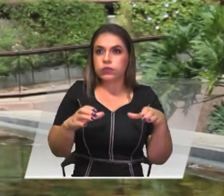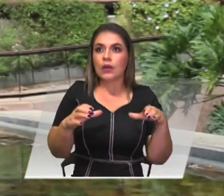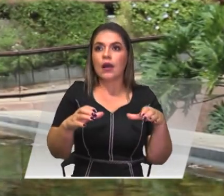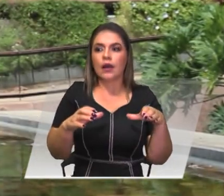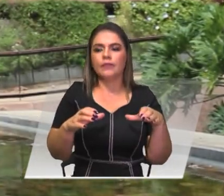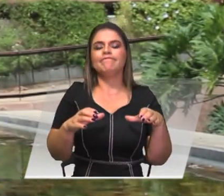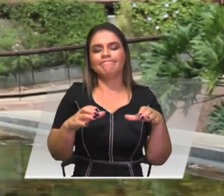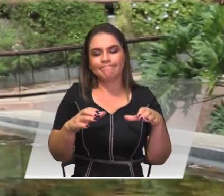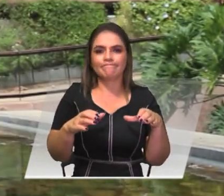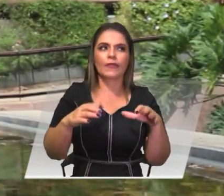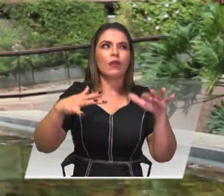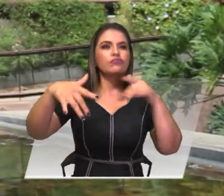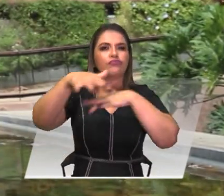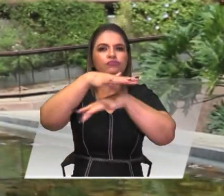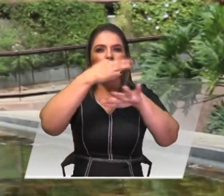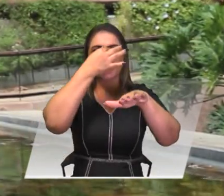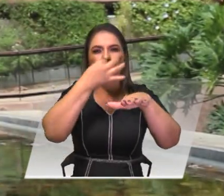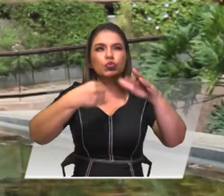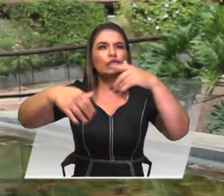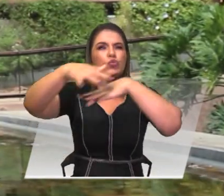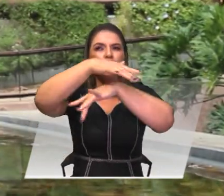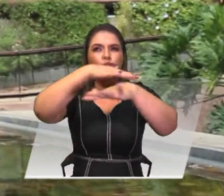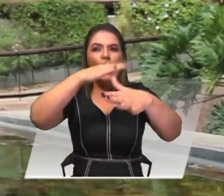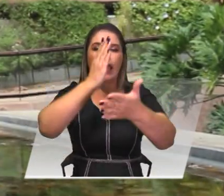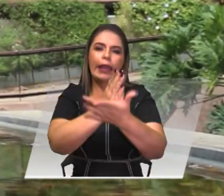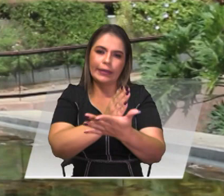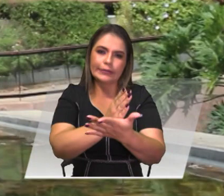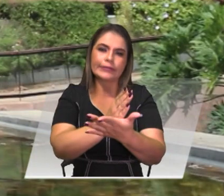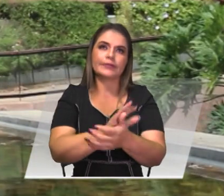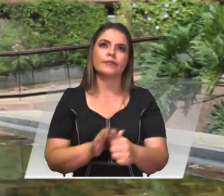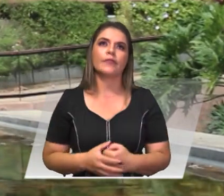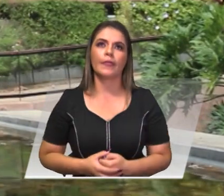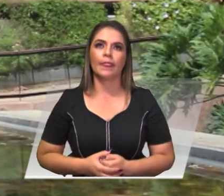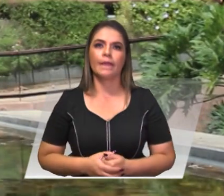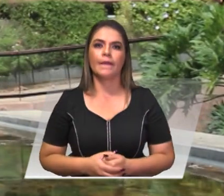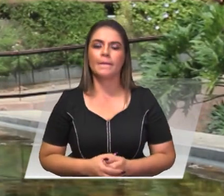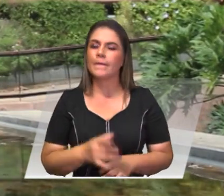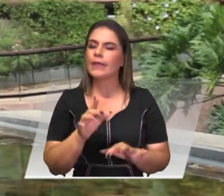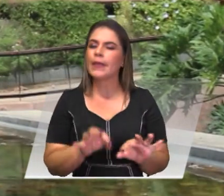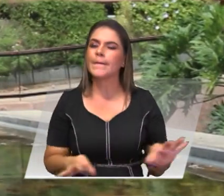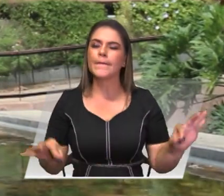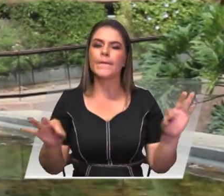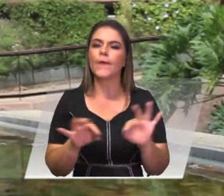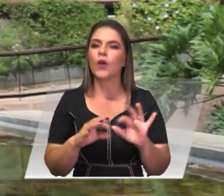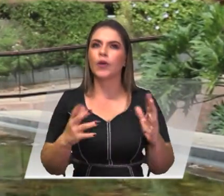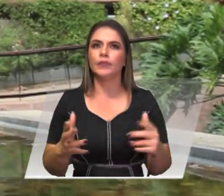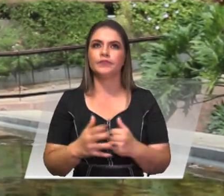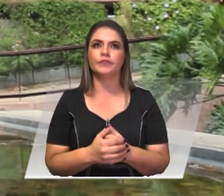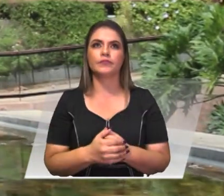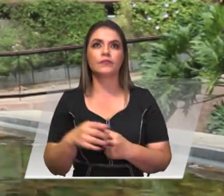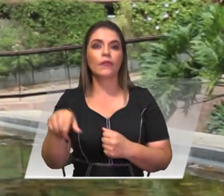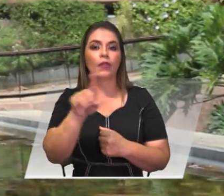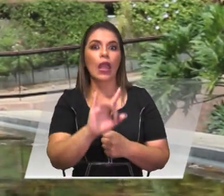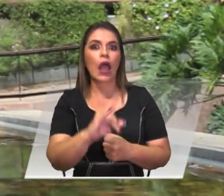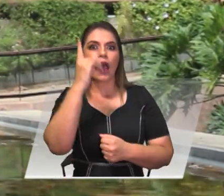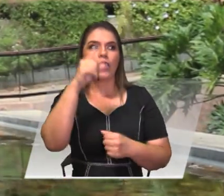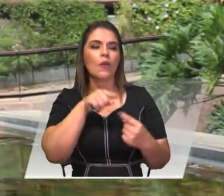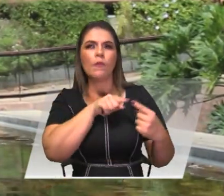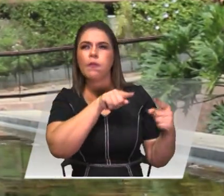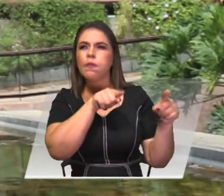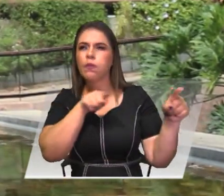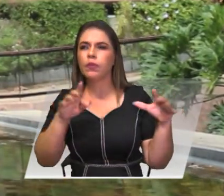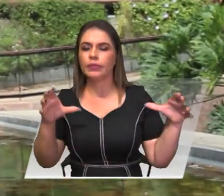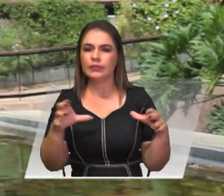debido a la liberación de material particular y de gases. De así, la importancia de invitación a evitar cualquier acto que pueda